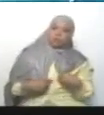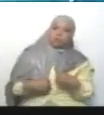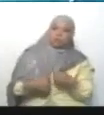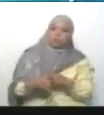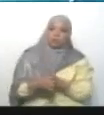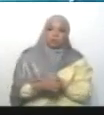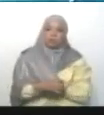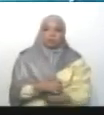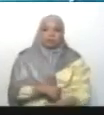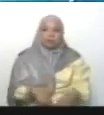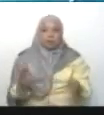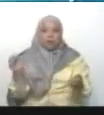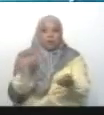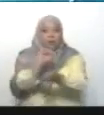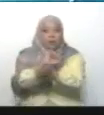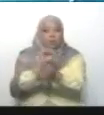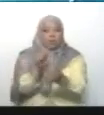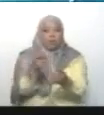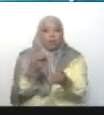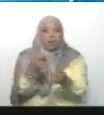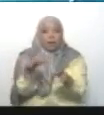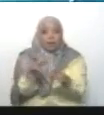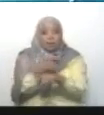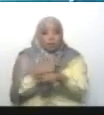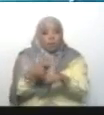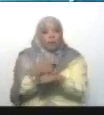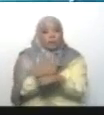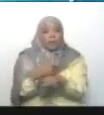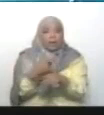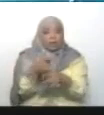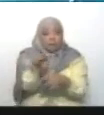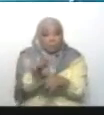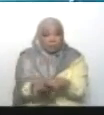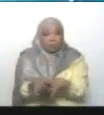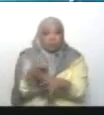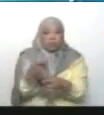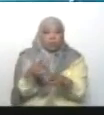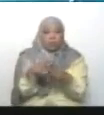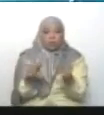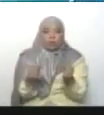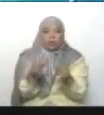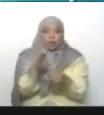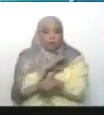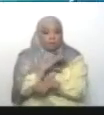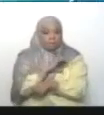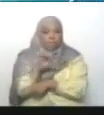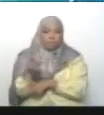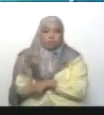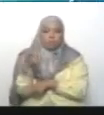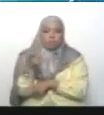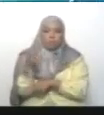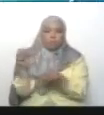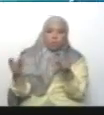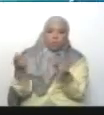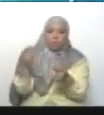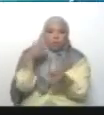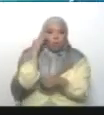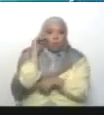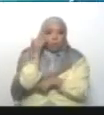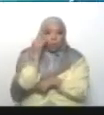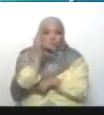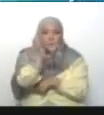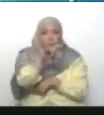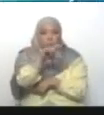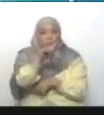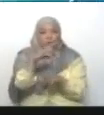Tomar la gobernación. Primero de enero, ustedes se imaginan, nosotros aquí, bailando, todo el mundo en su casa. Ponga, está ya en las redes sociales, porque